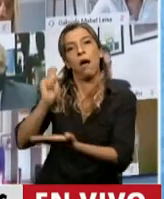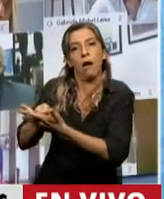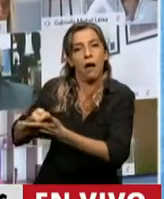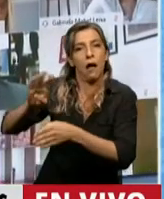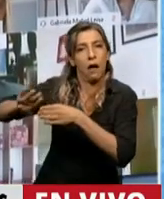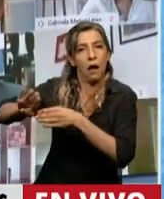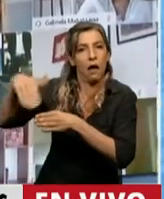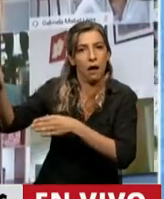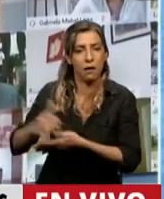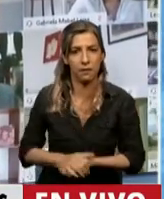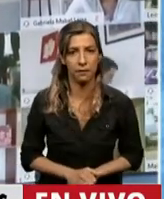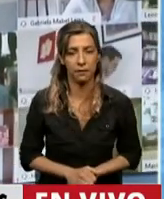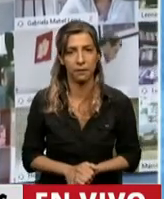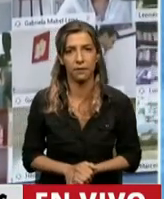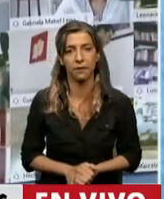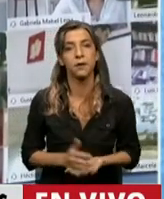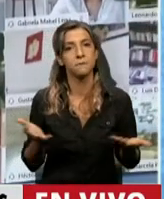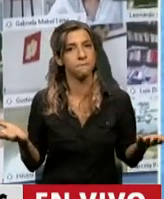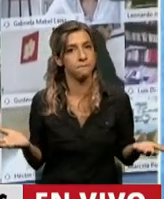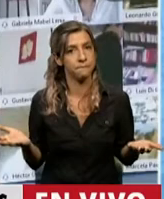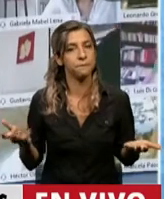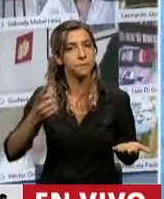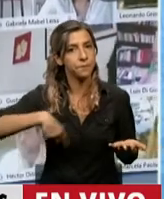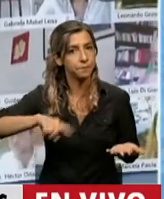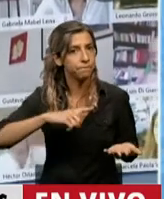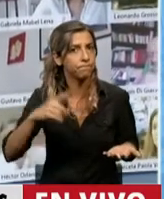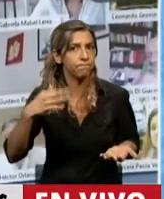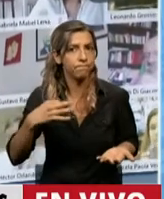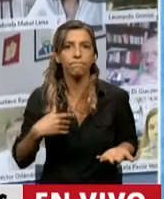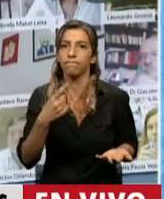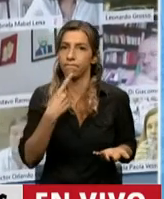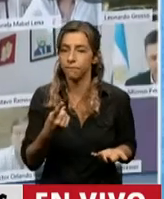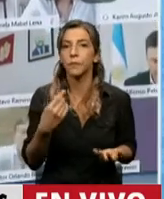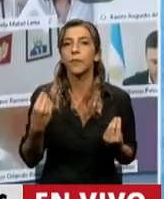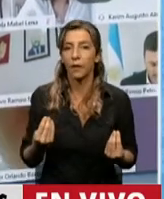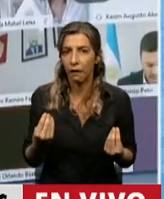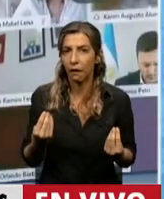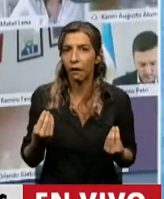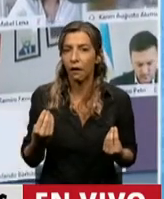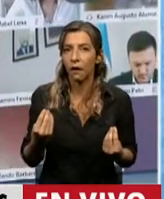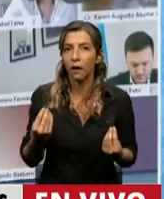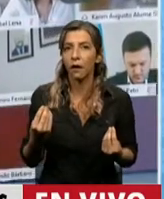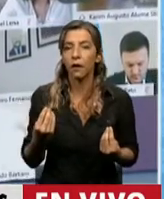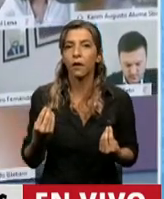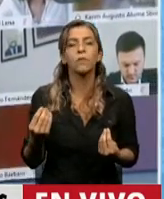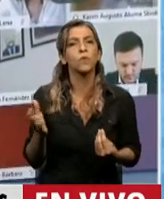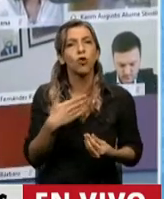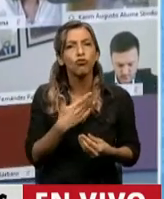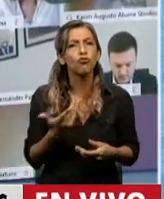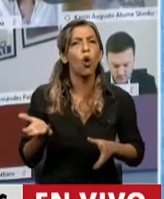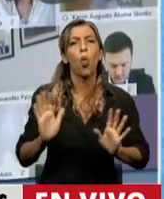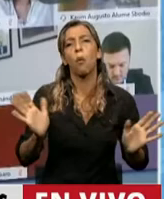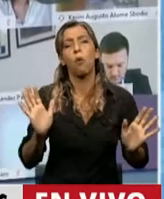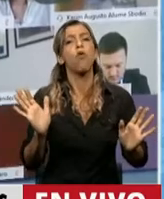Justamente tenemos que decir que todas las cuentas oficiales que han sido